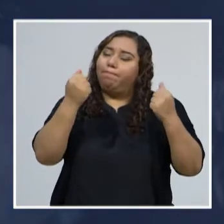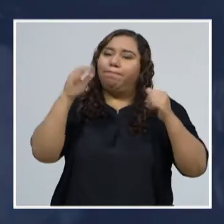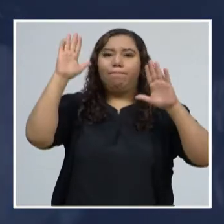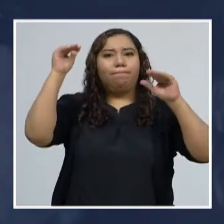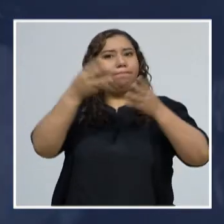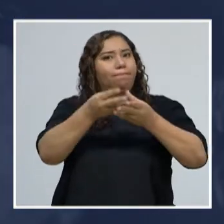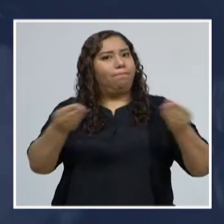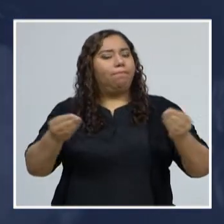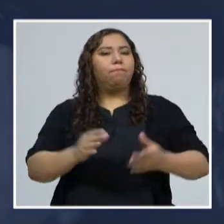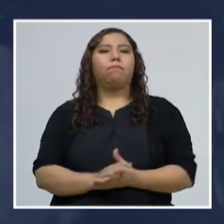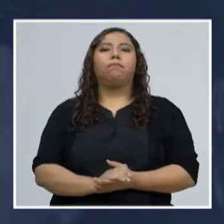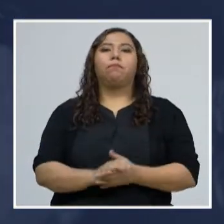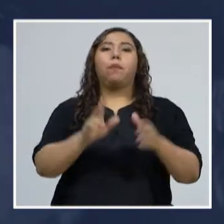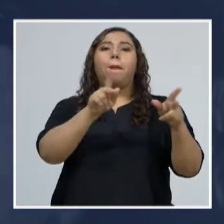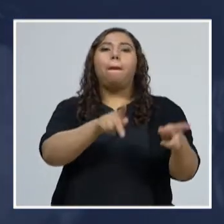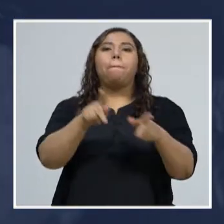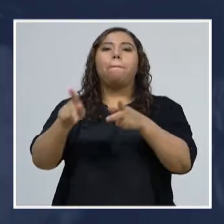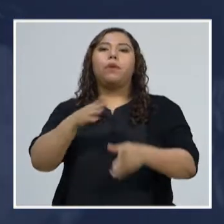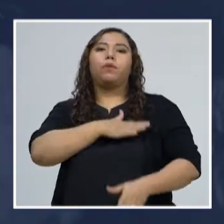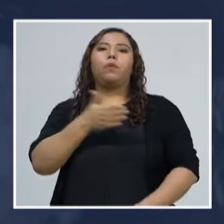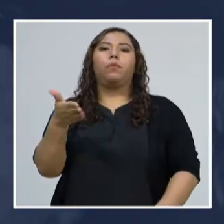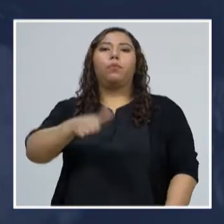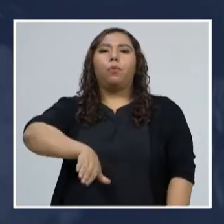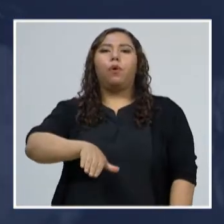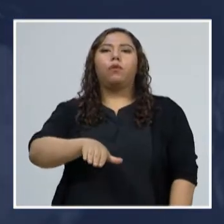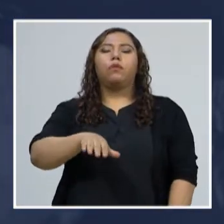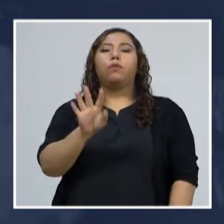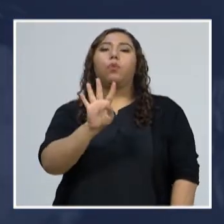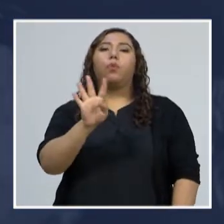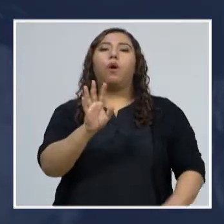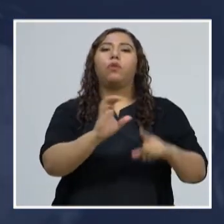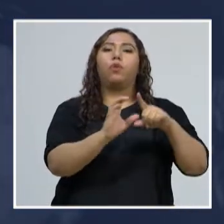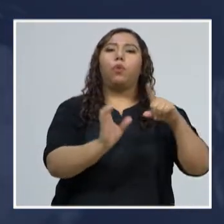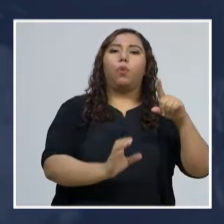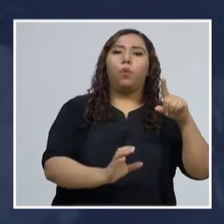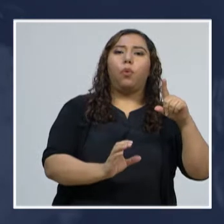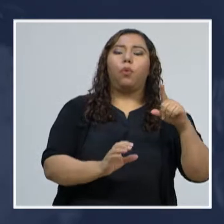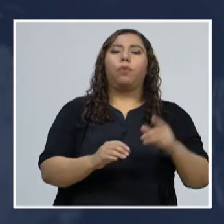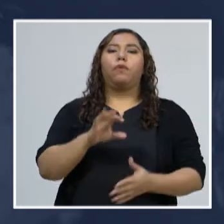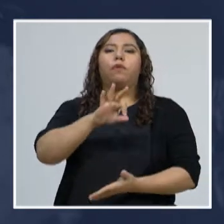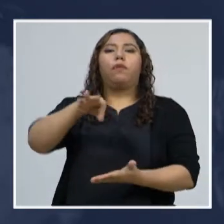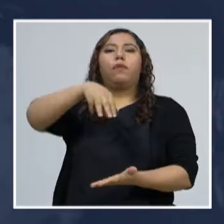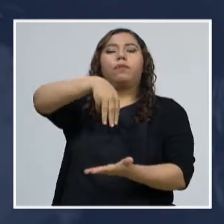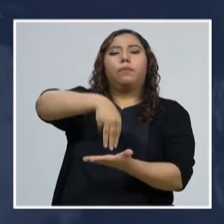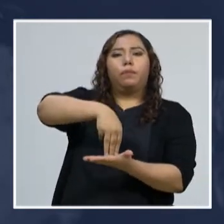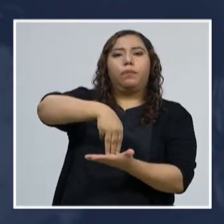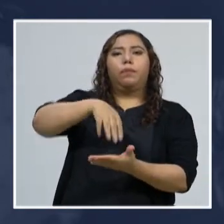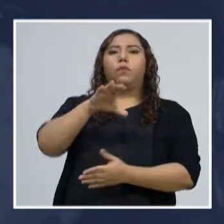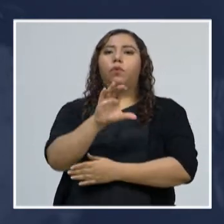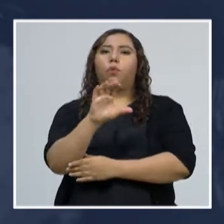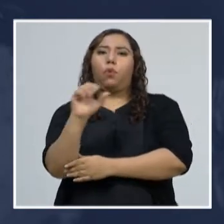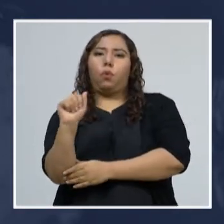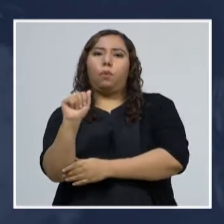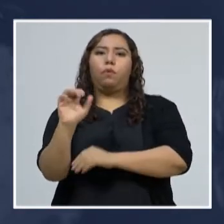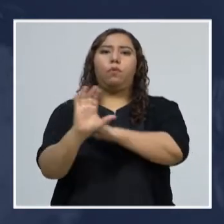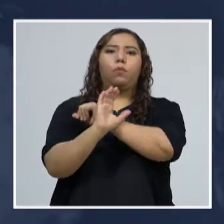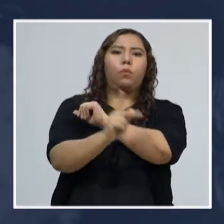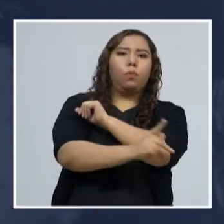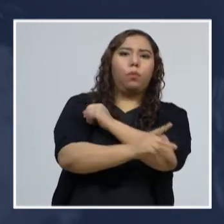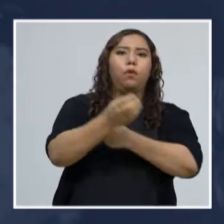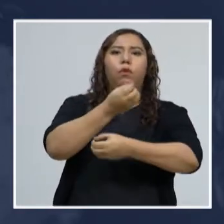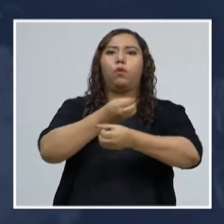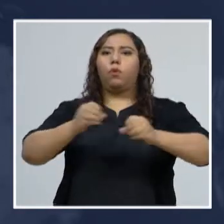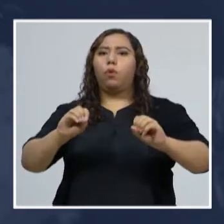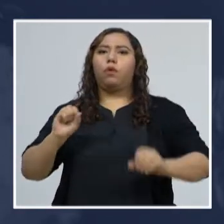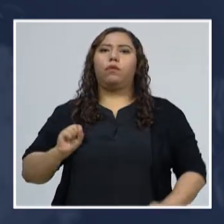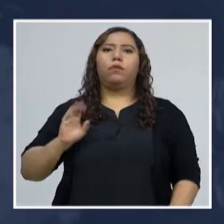lamentablemente confirmados, cuatro en el departamento de Cortés. Y los departamentos de Francisco Morazán, Comayagua, Copán, Ocotepeque